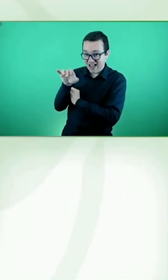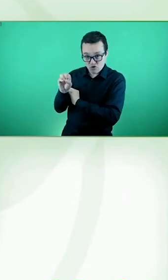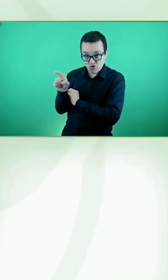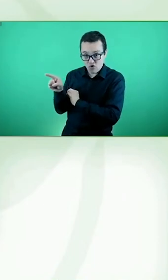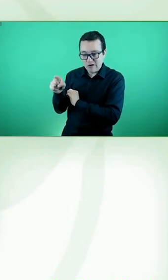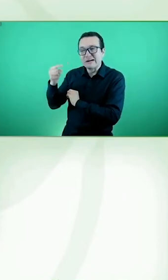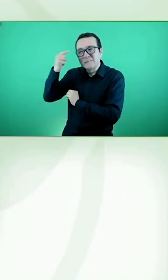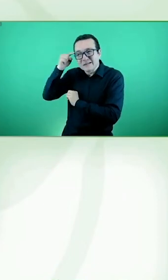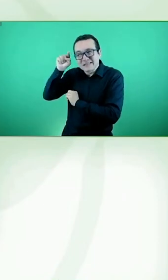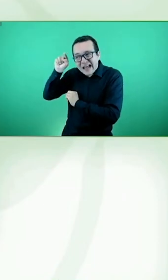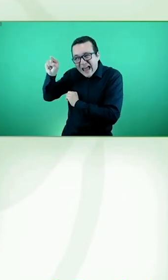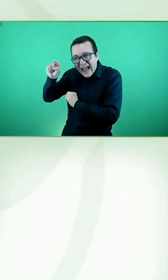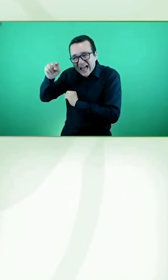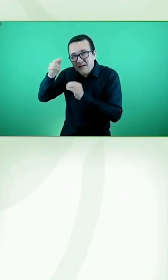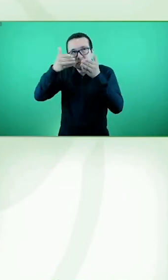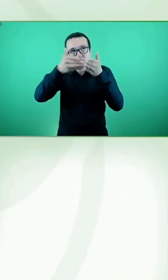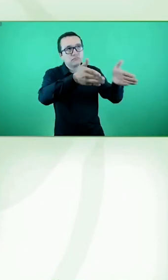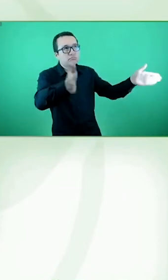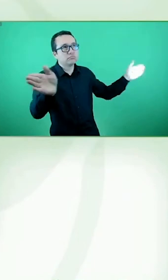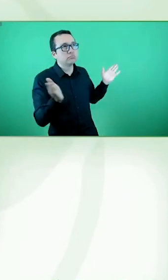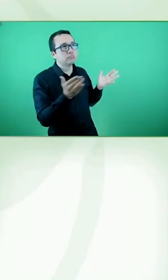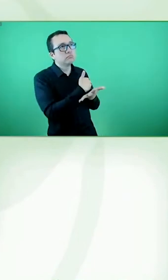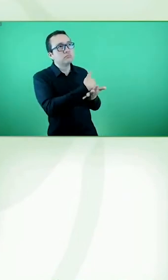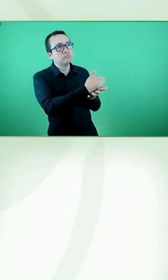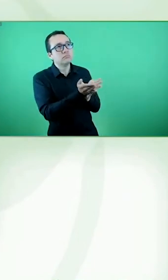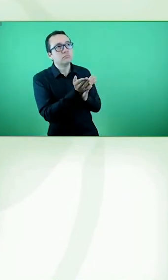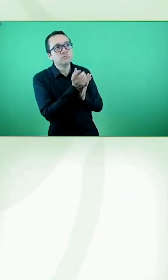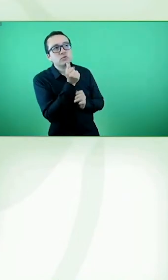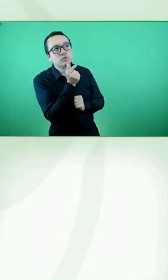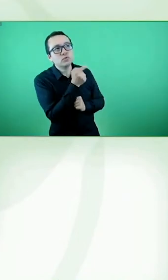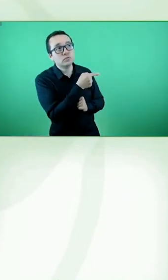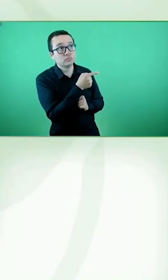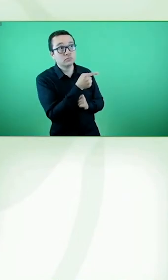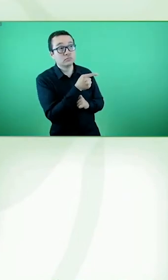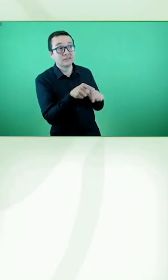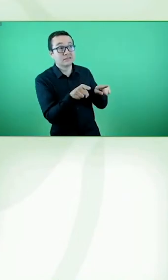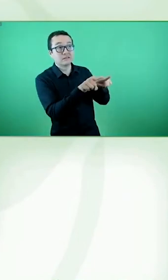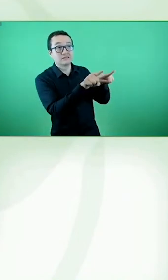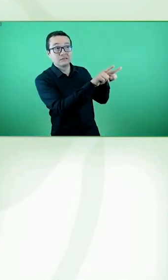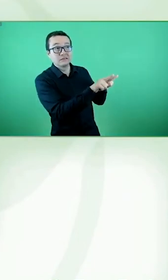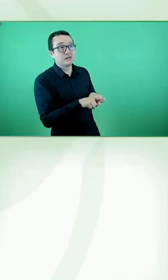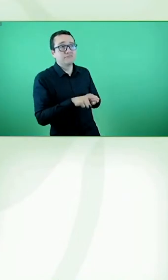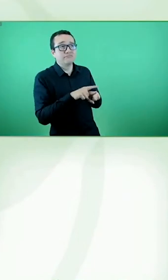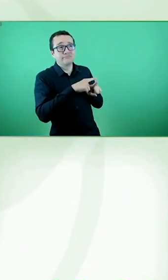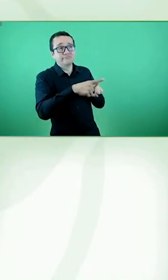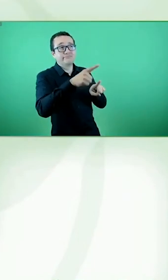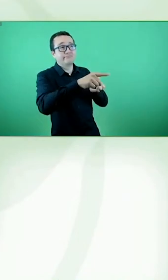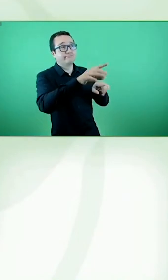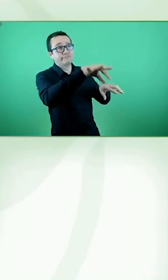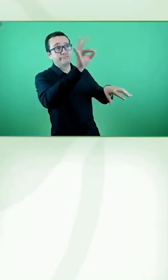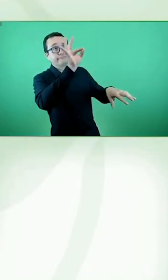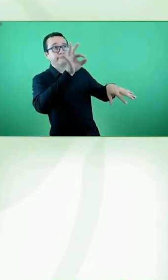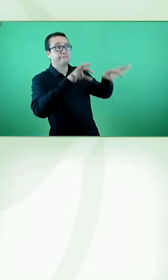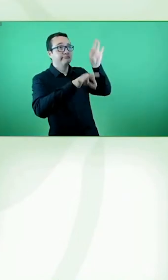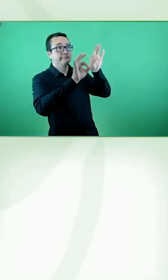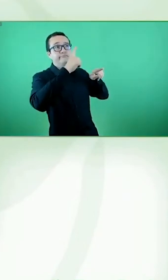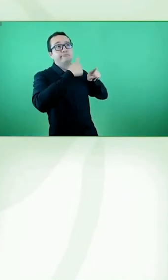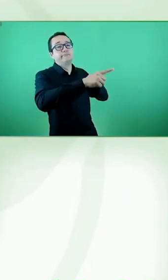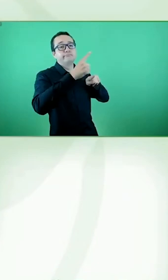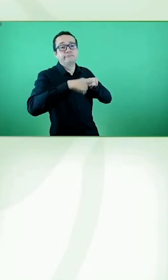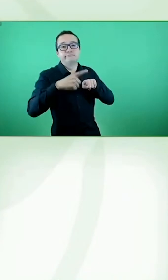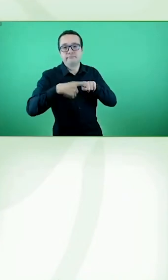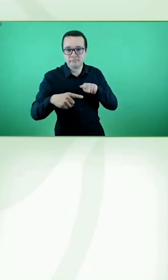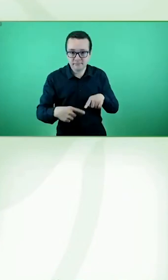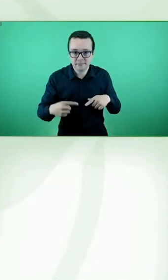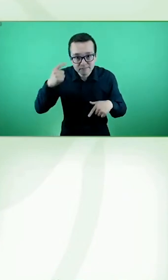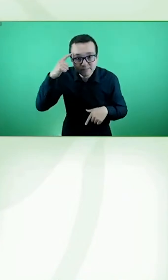no tienen unas características únicas y determinadas sino que tenemos que tender más a hacer productos que puedan usar